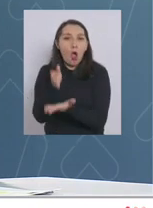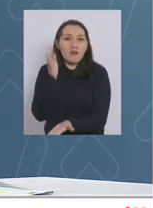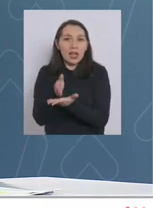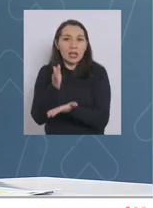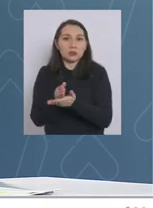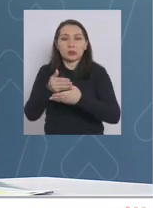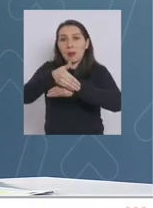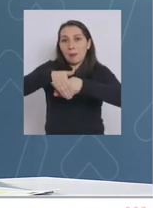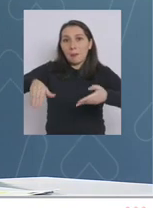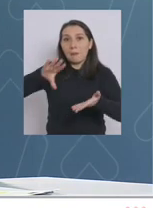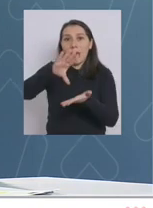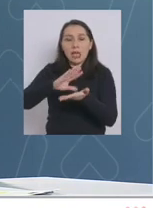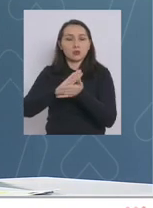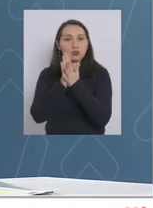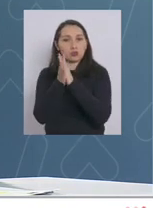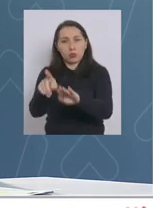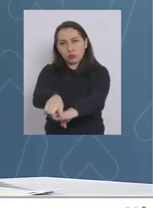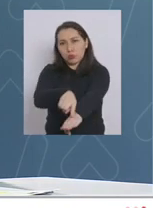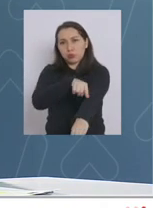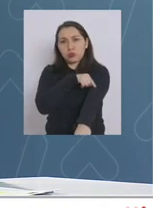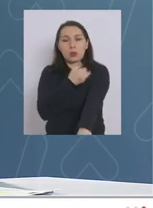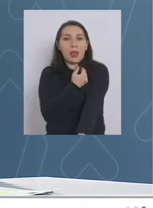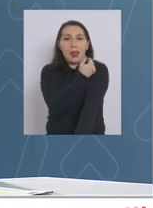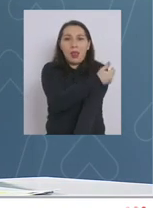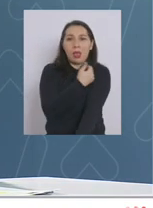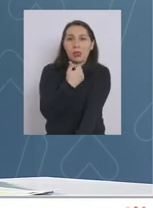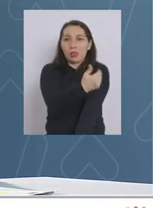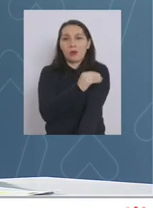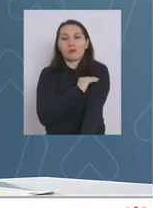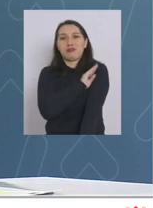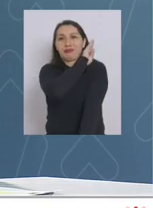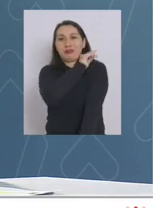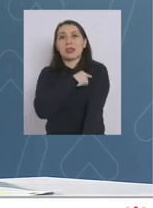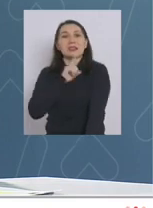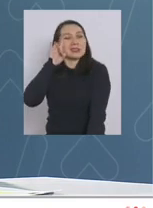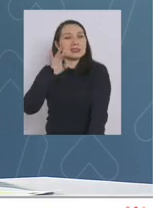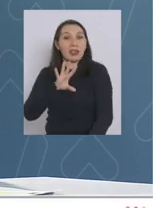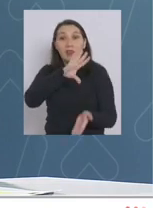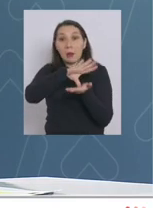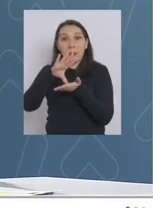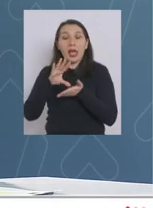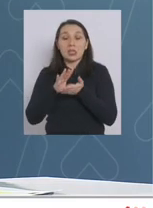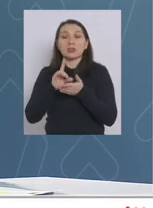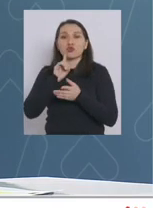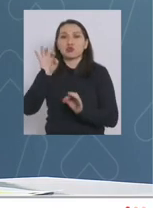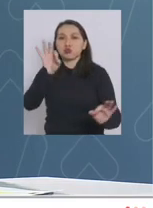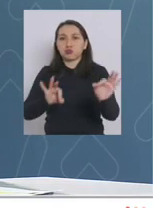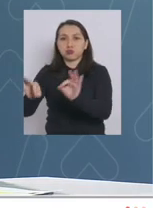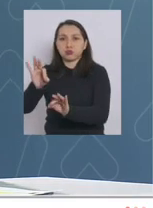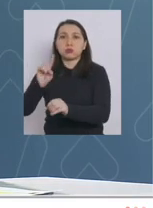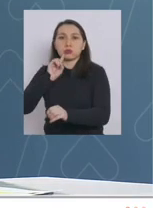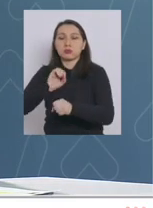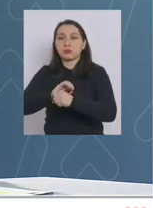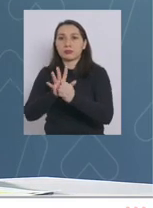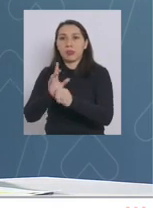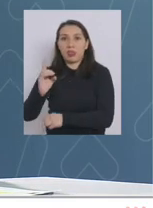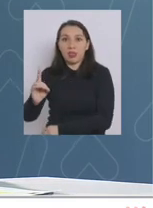en todas las fronteras del país sobre todo en las que limitan con estos países que sabemos que circula. Efectivamente la paciente